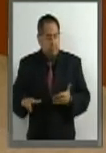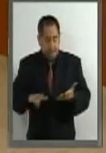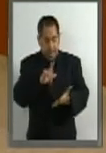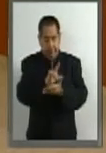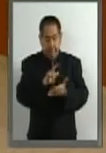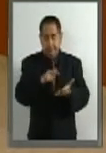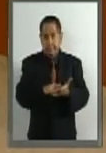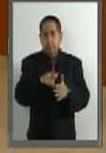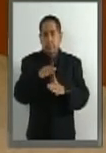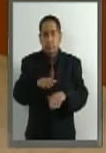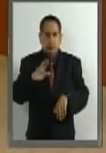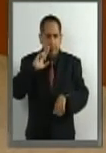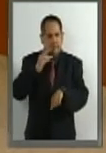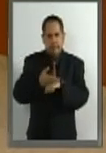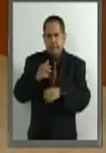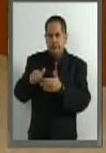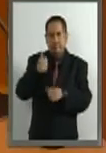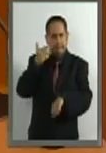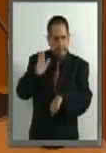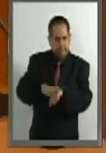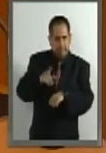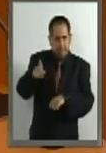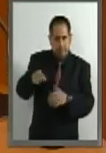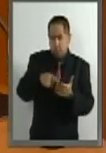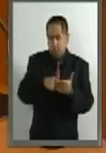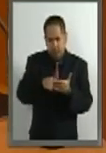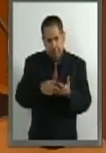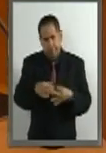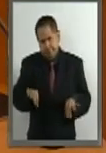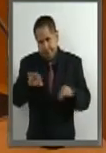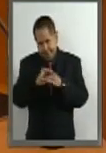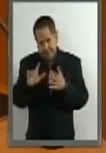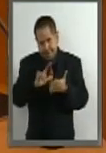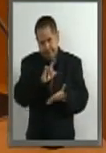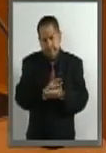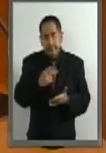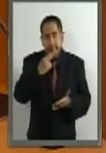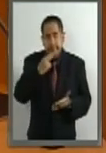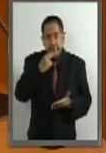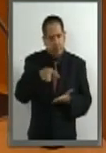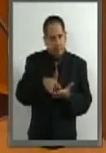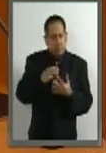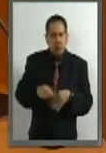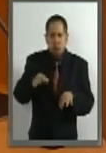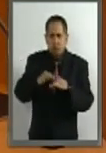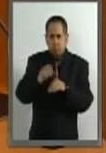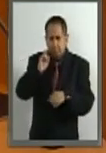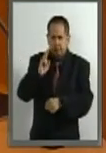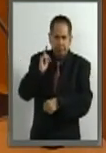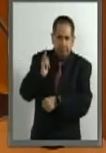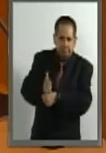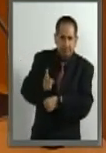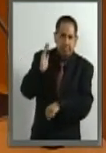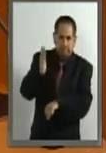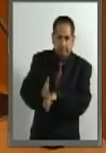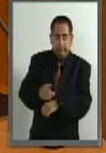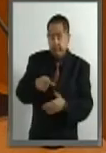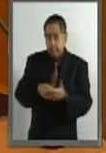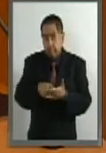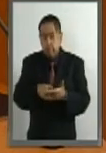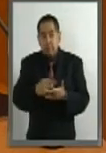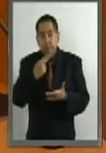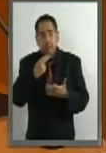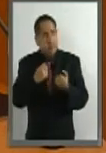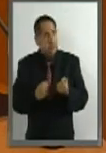de Responsabilidades Administrativas, como uno de los instrumentos operativos más importantes en los cuales descansa el Sistema